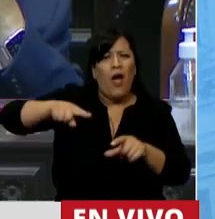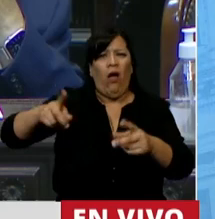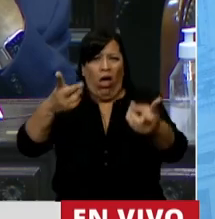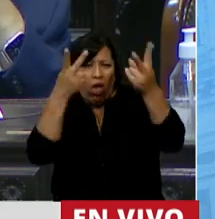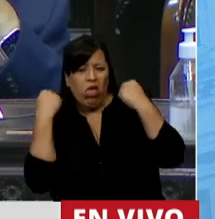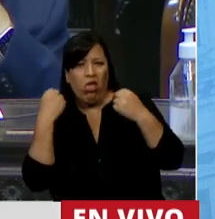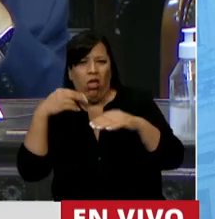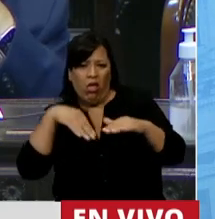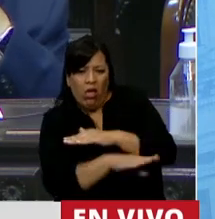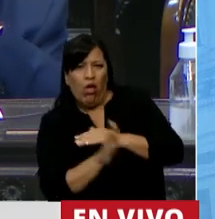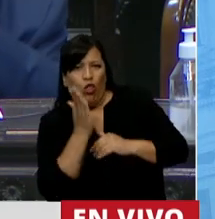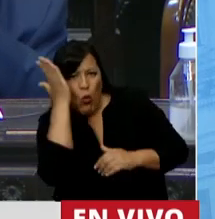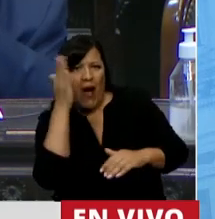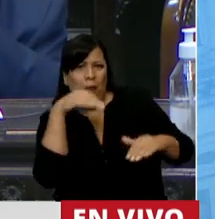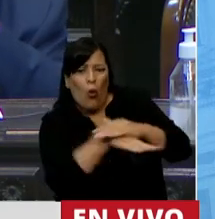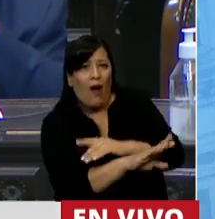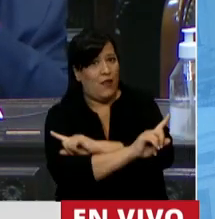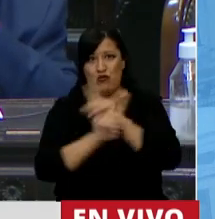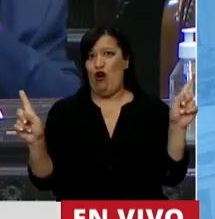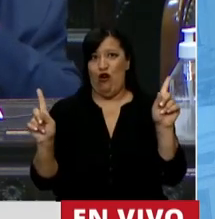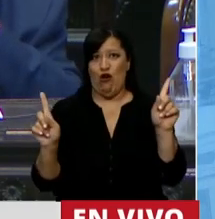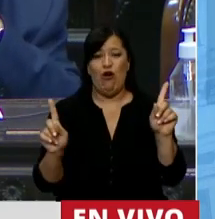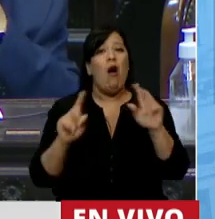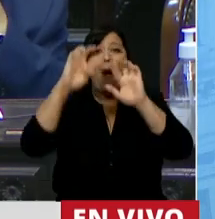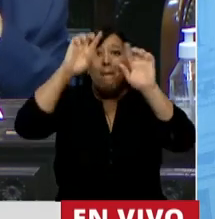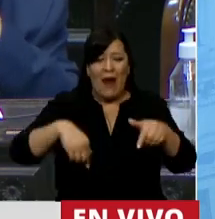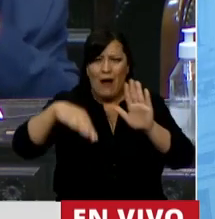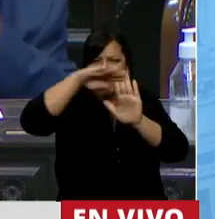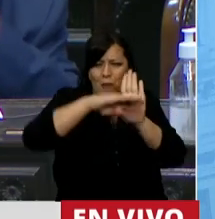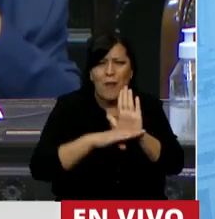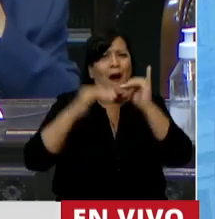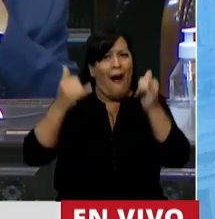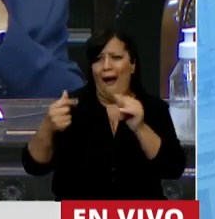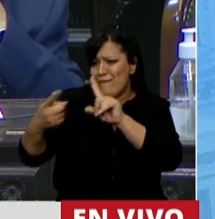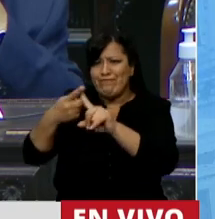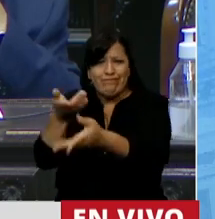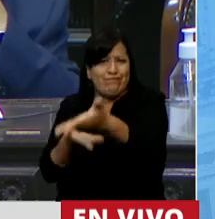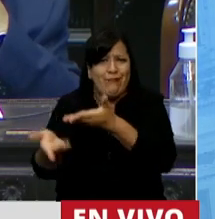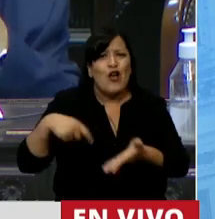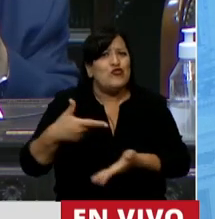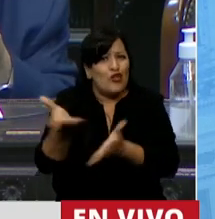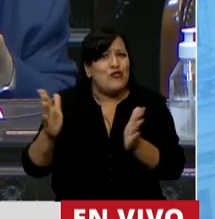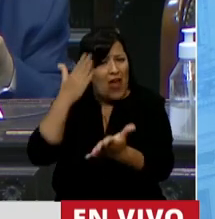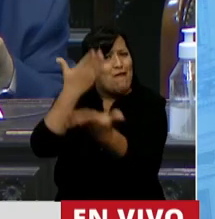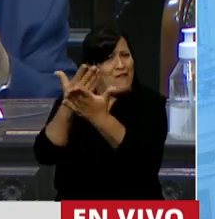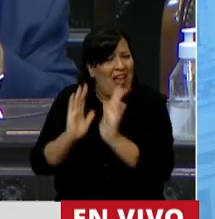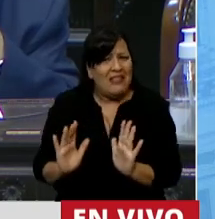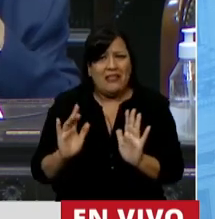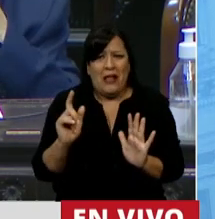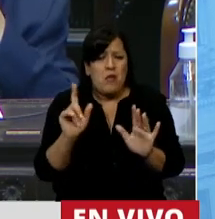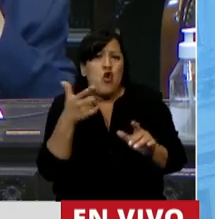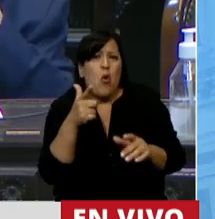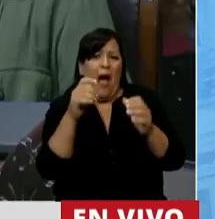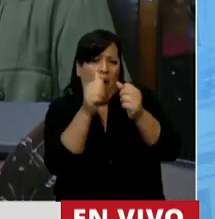quisieron poner. Y es una agenda que dialoga con la sociedad de frente. No tiene ni quiere nada que